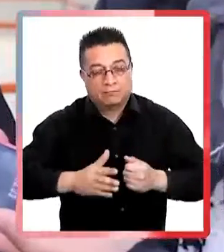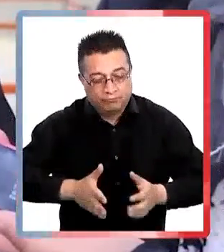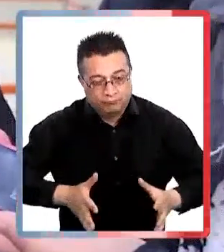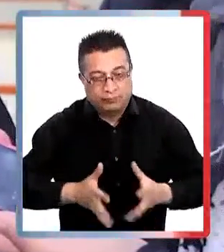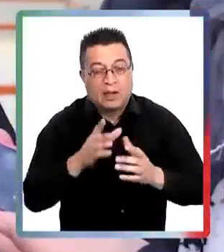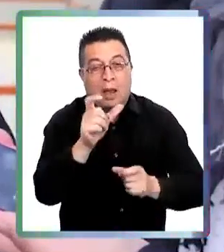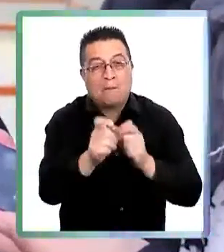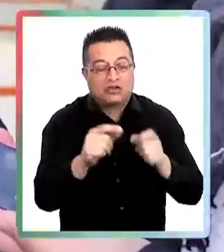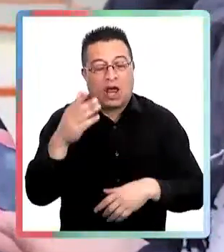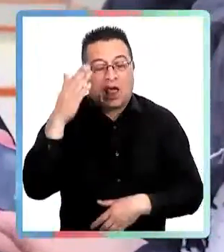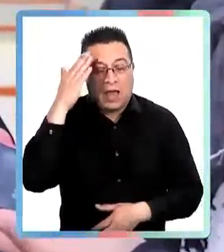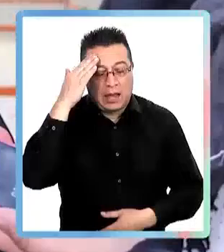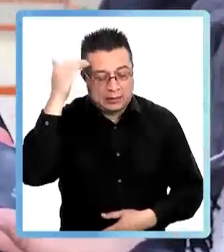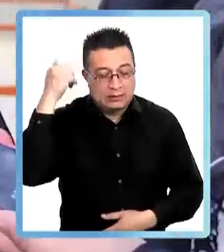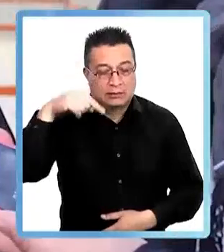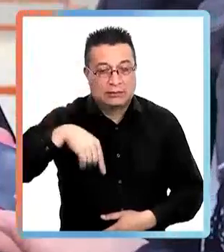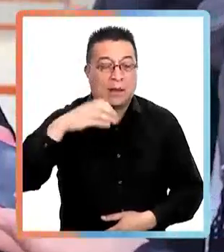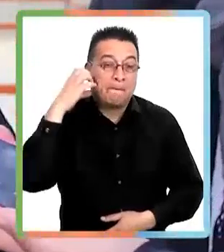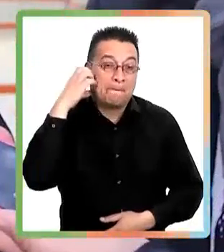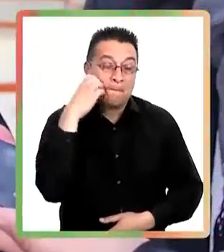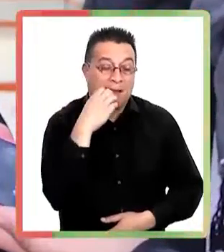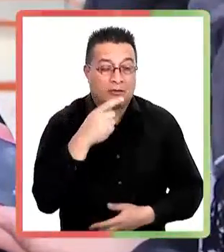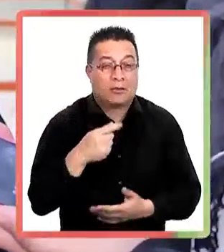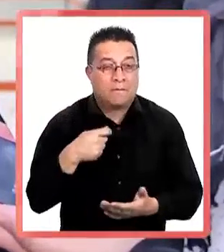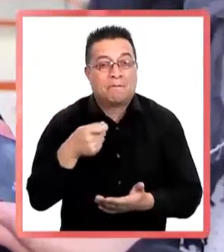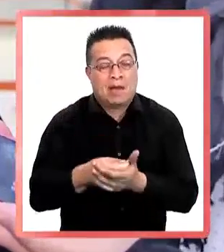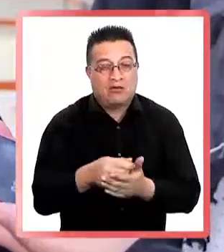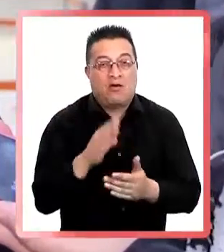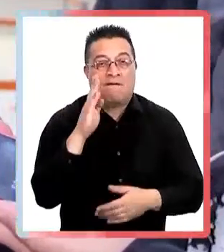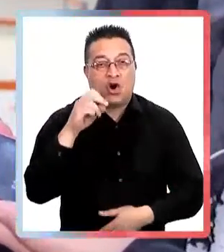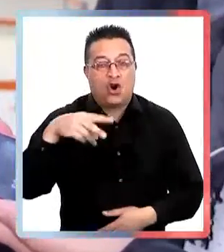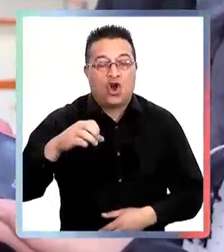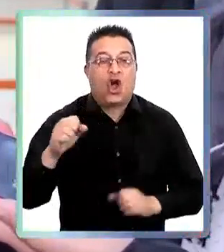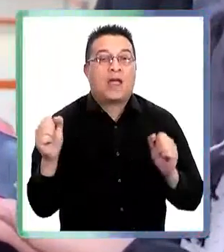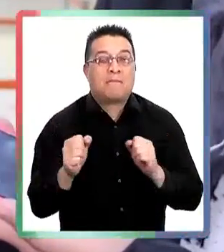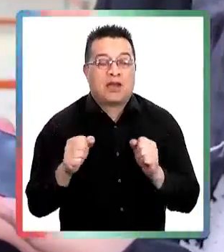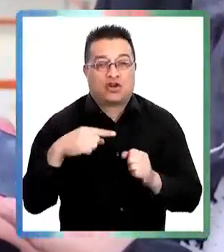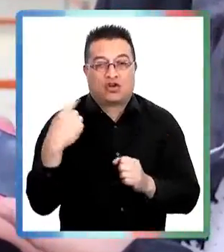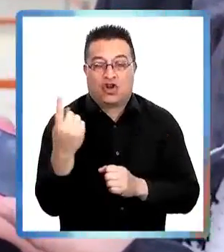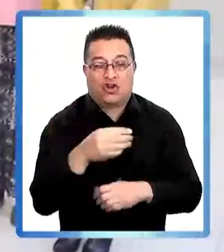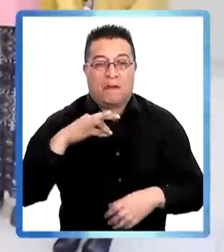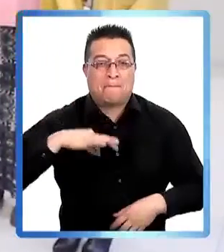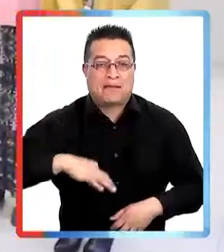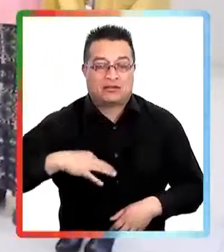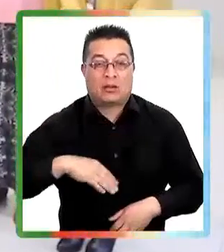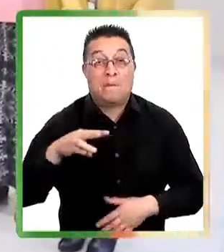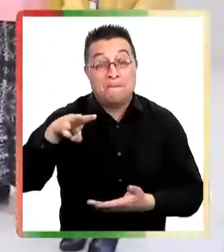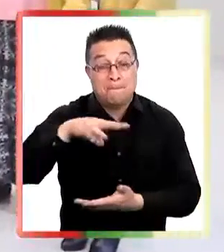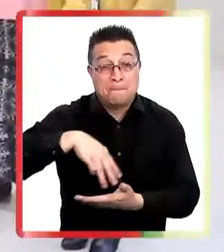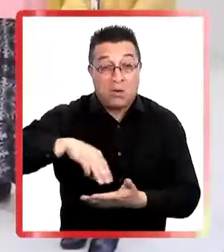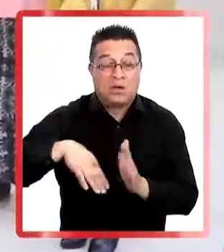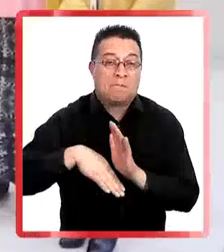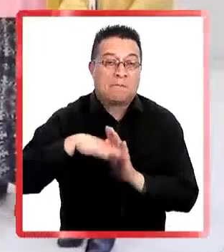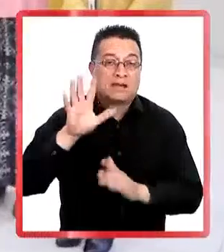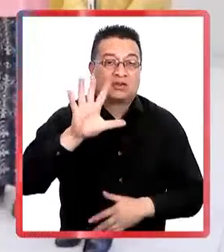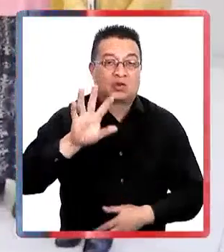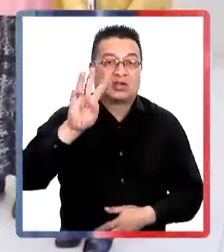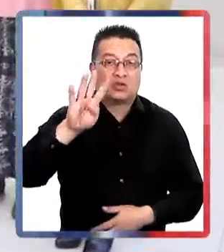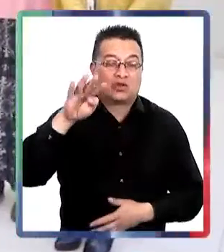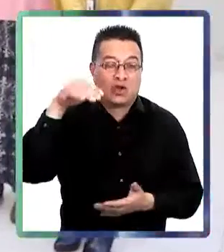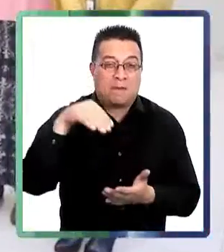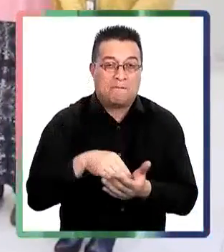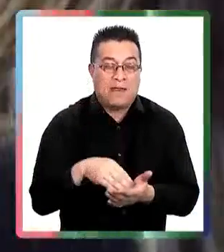refuerzo de que las personas estén conscientes que en este mes de mayo se paga ese buen invierno a todos los pensionados. En la región de Maule son más de